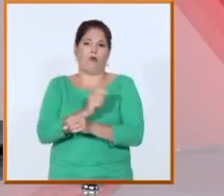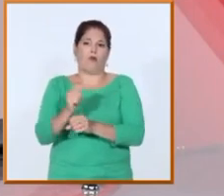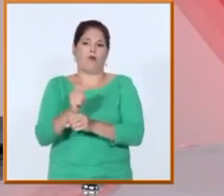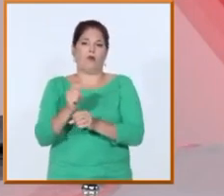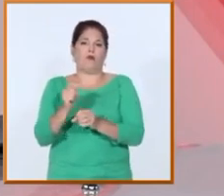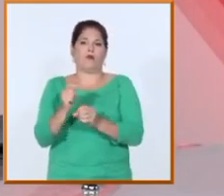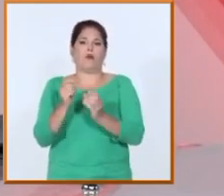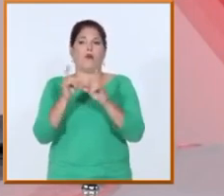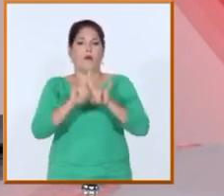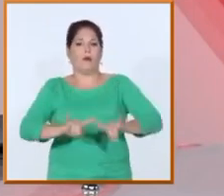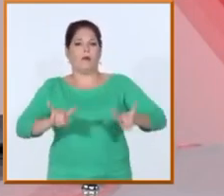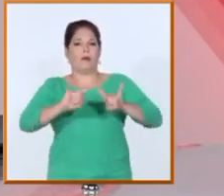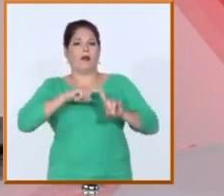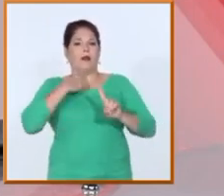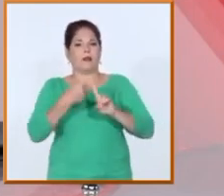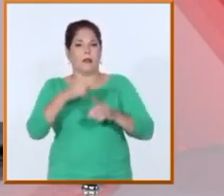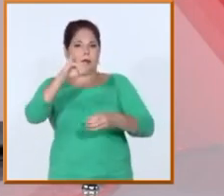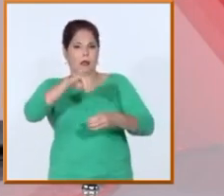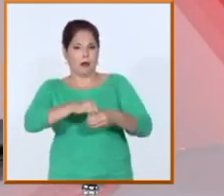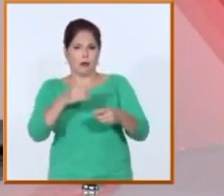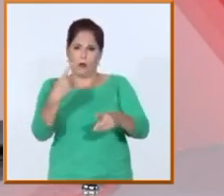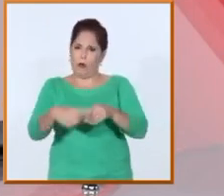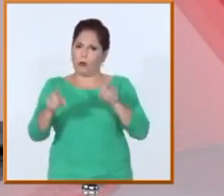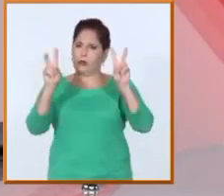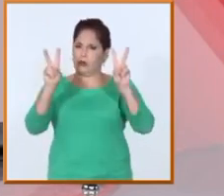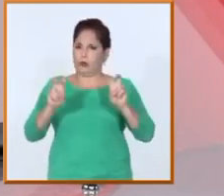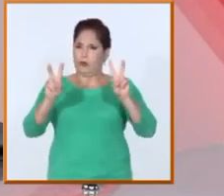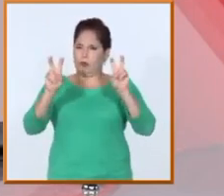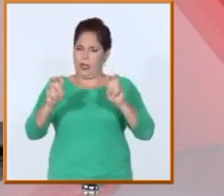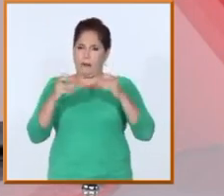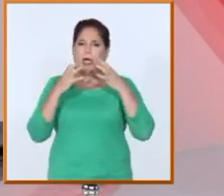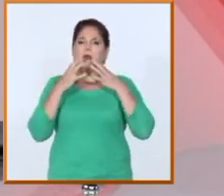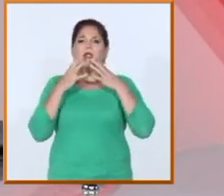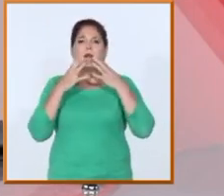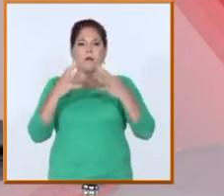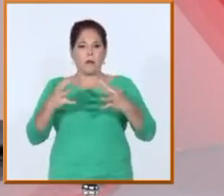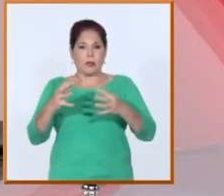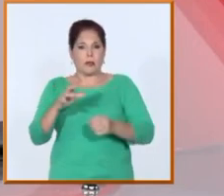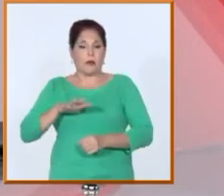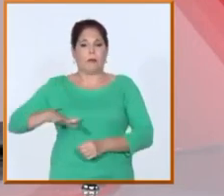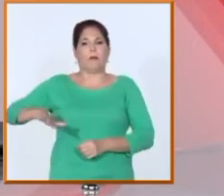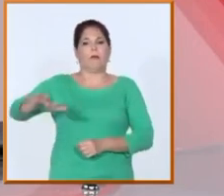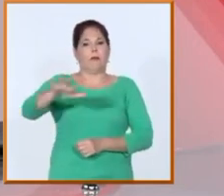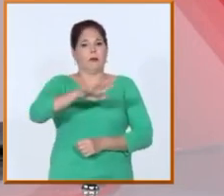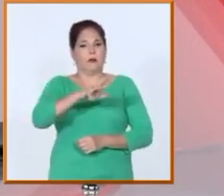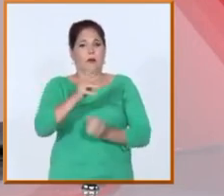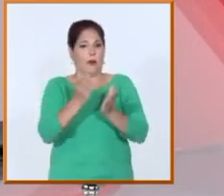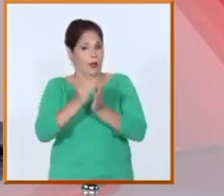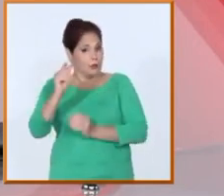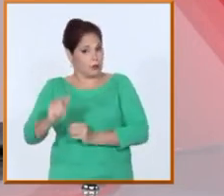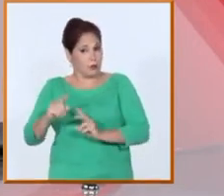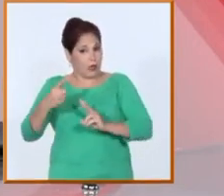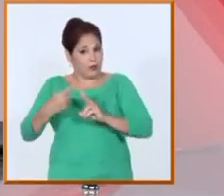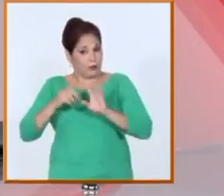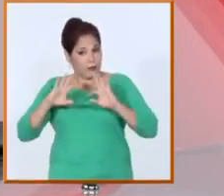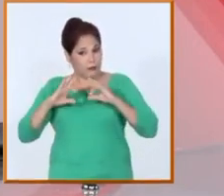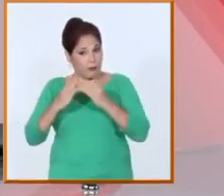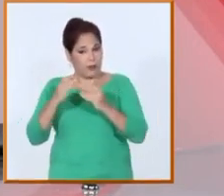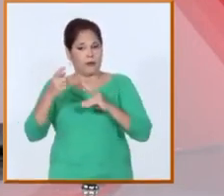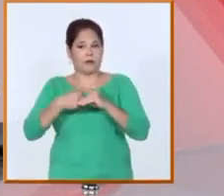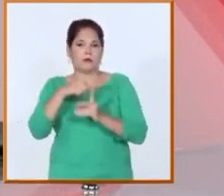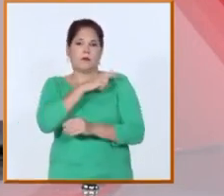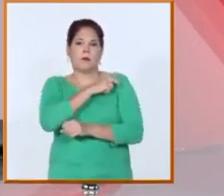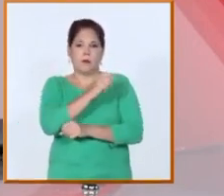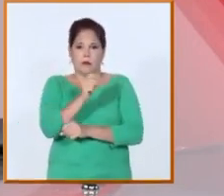superior. Los exámenes de ingresos y otros temas que son de interés tanto para estudiantes, profesores, como para la familia cubana en